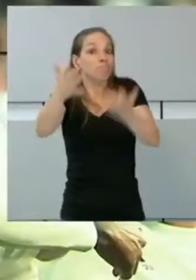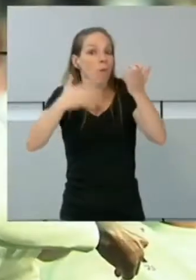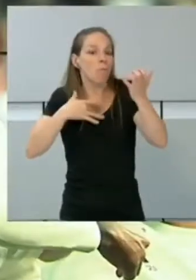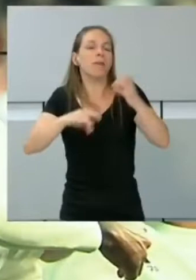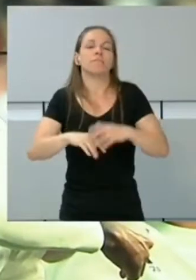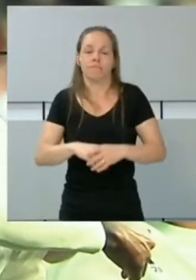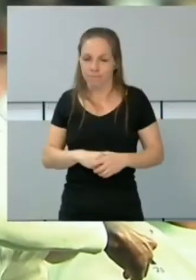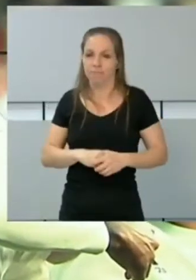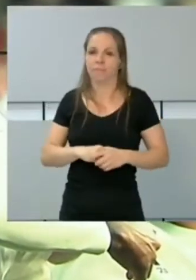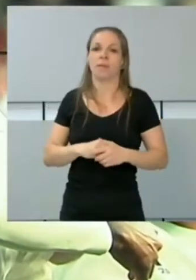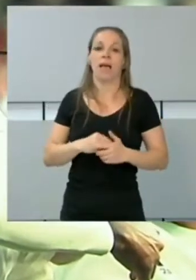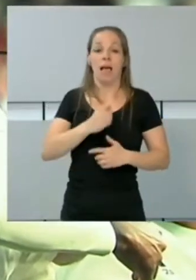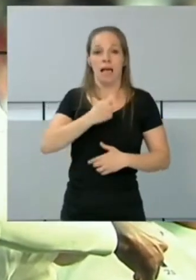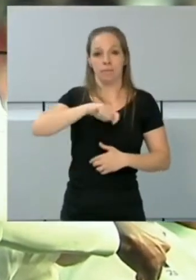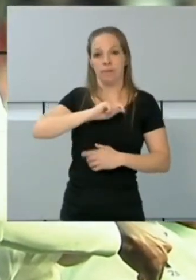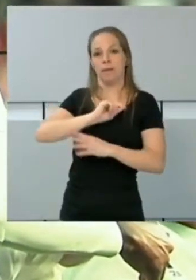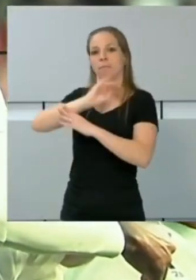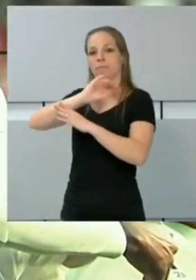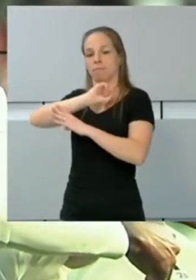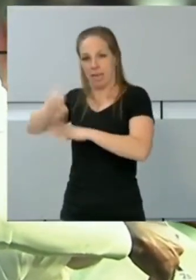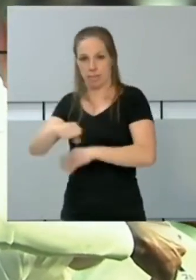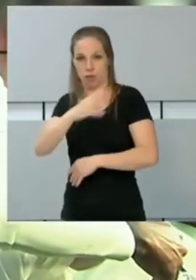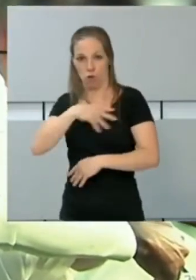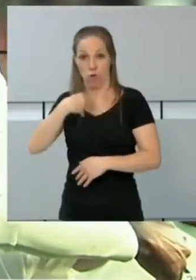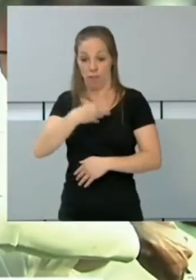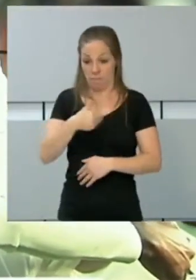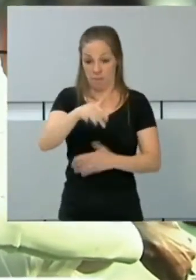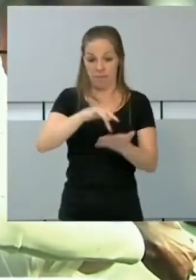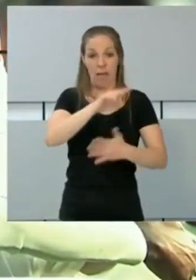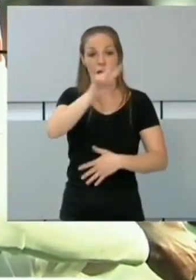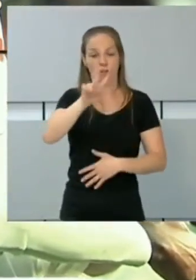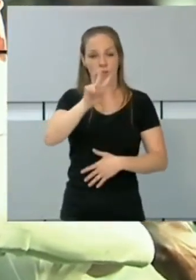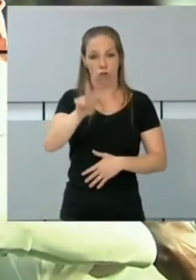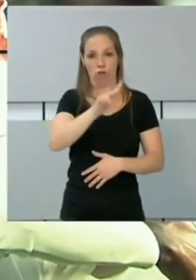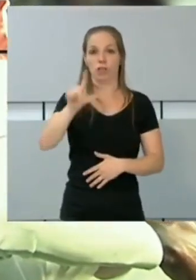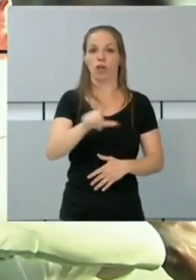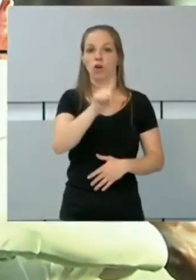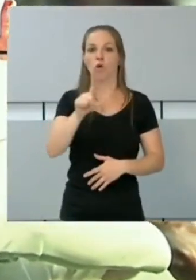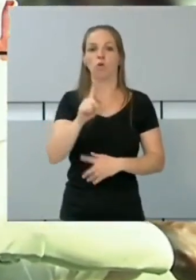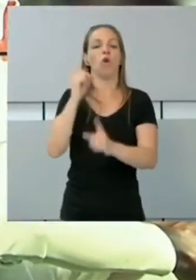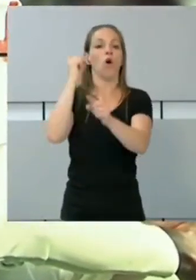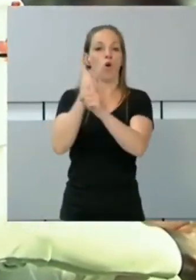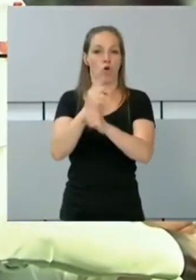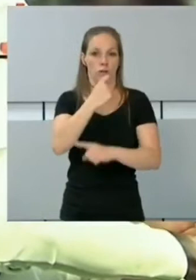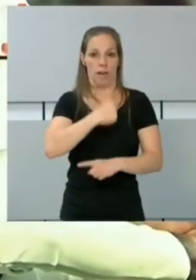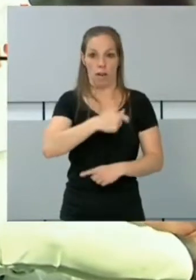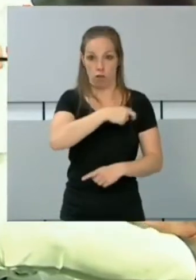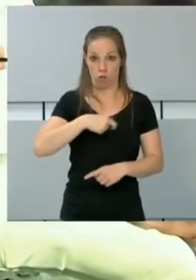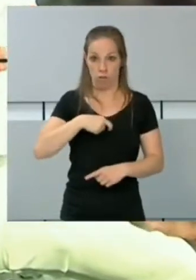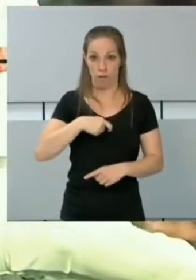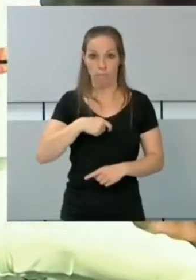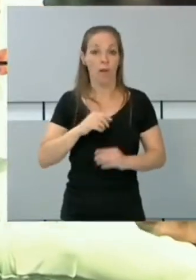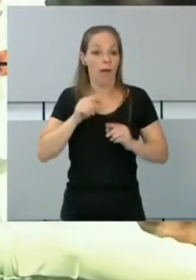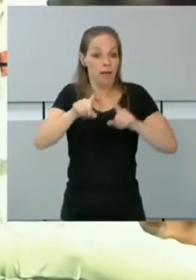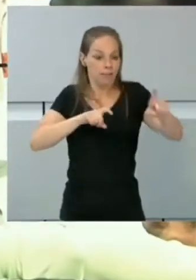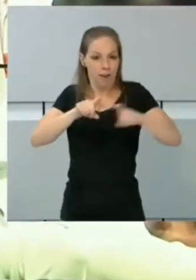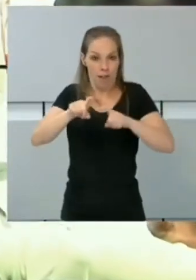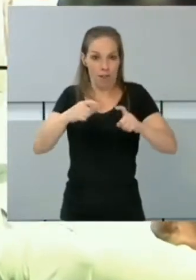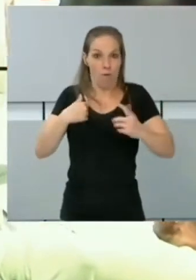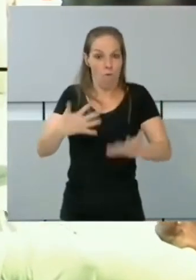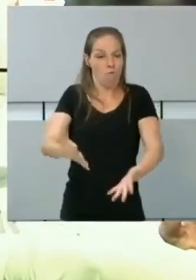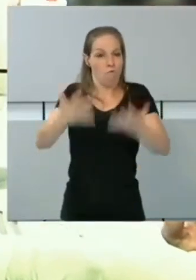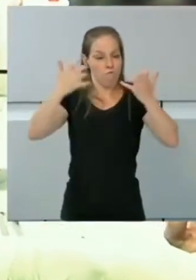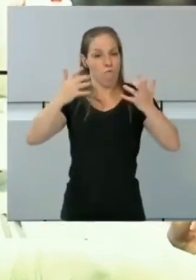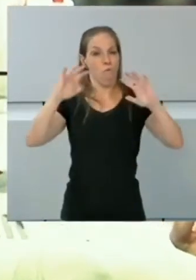España gana a Croacia y el próximo 2 de julio se medirá ante Suiza. Una selección que viene eufórica después de ganar a la que se